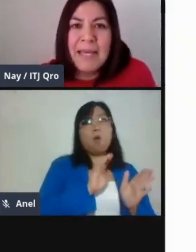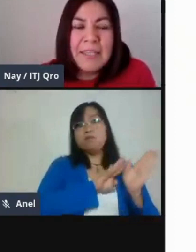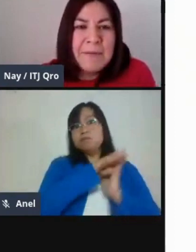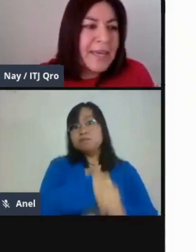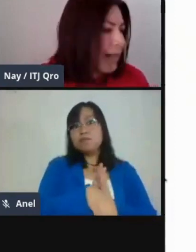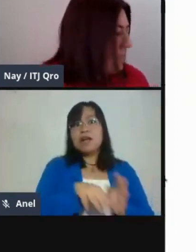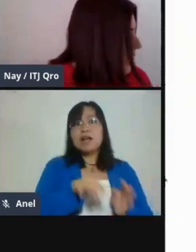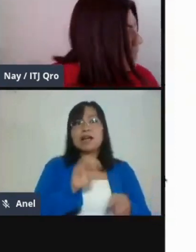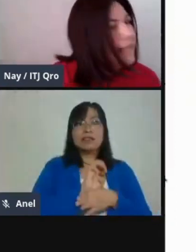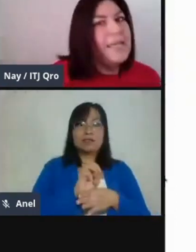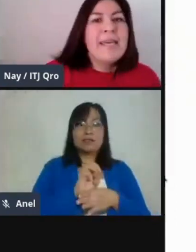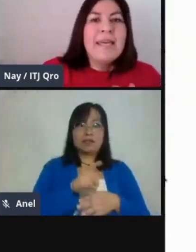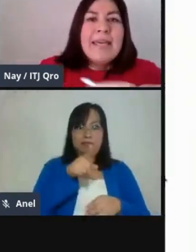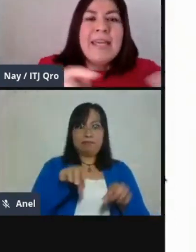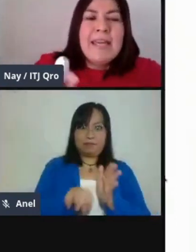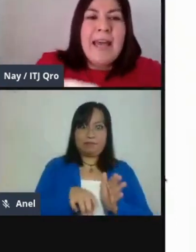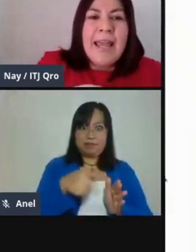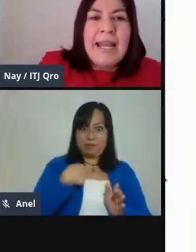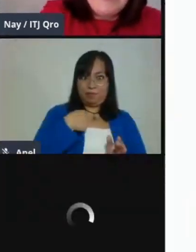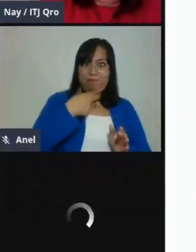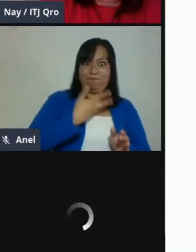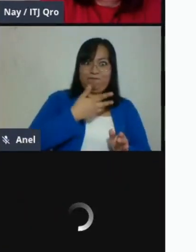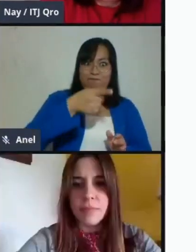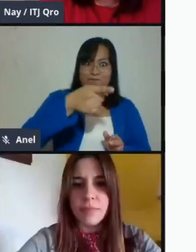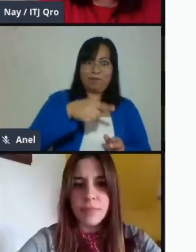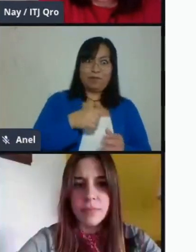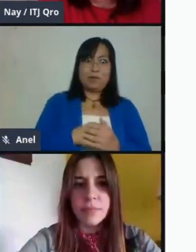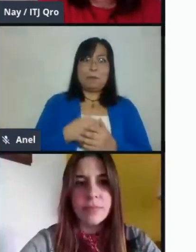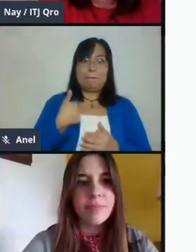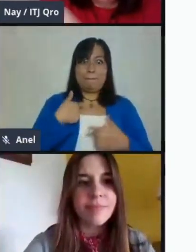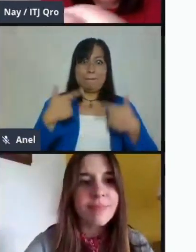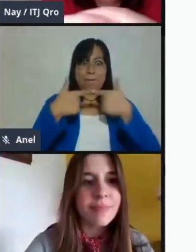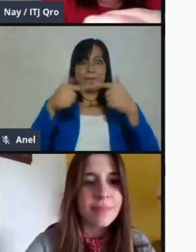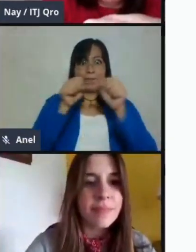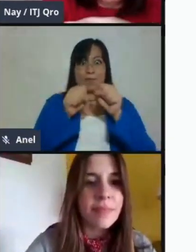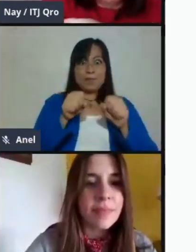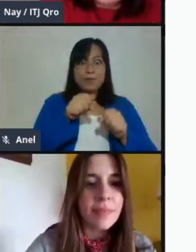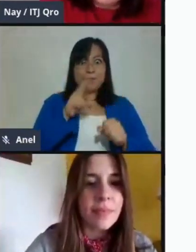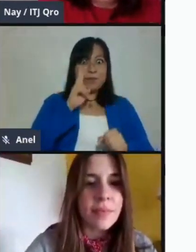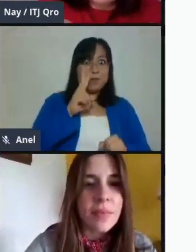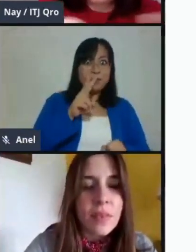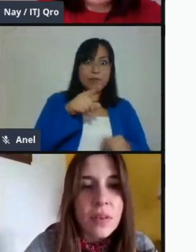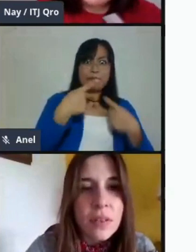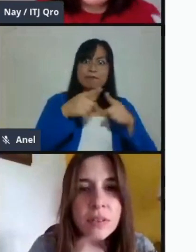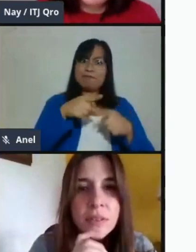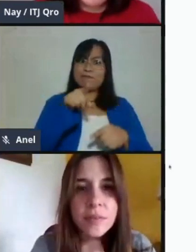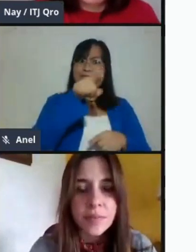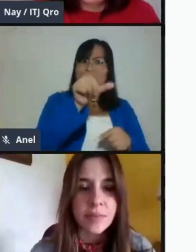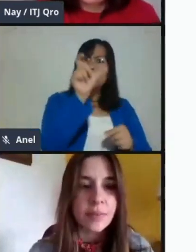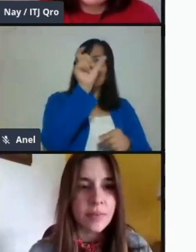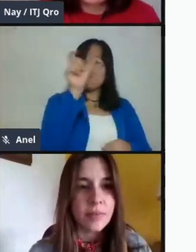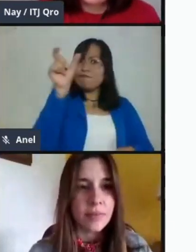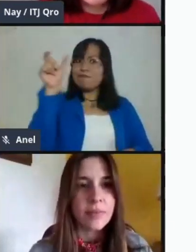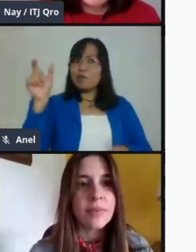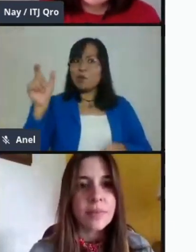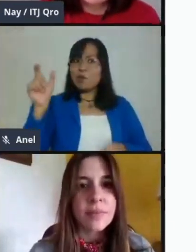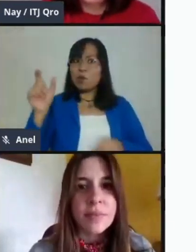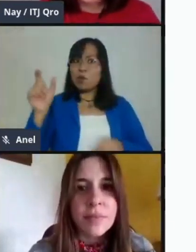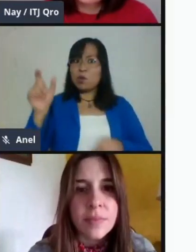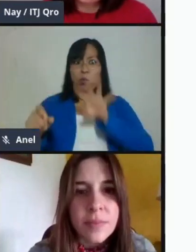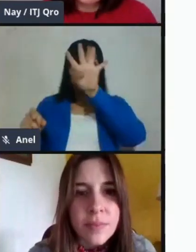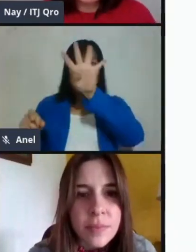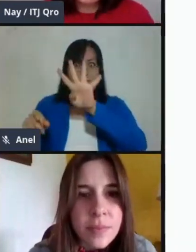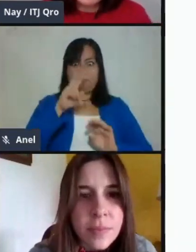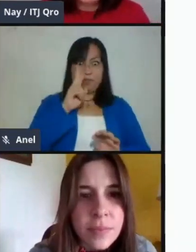aquí tengo ya toda mi actividad. Y en la parte de arriba, como profesor, tú vas a encontrar 4 pestañas. Me voy a ir a la